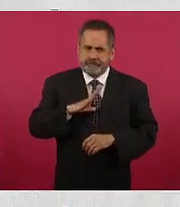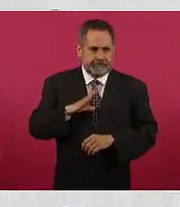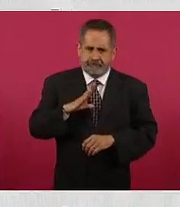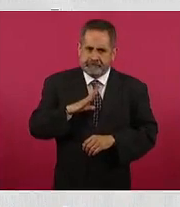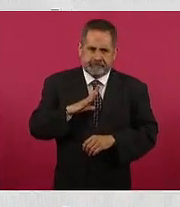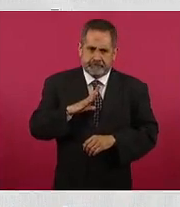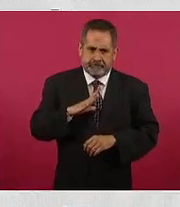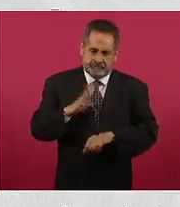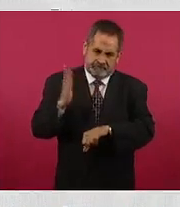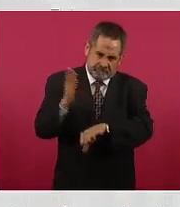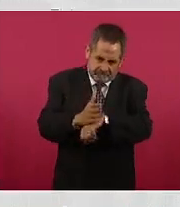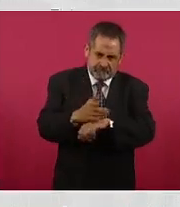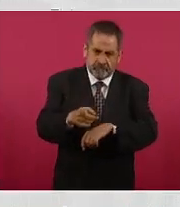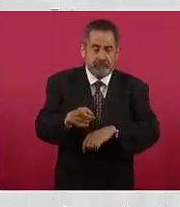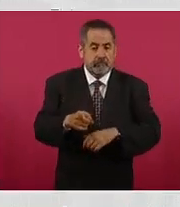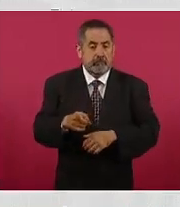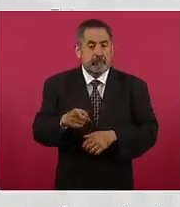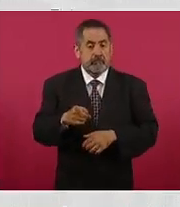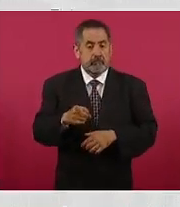y si tú